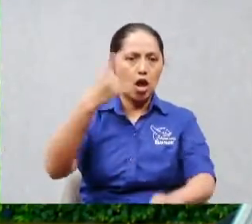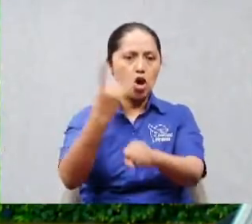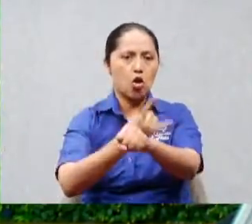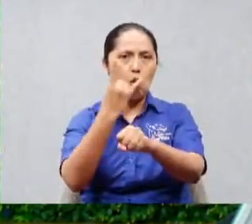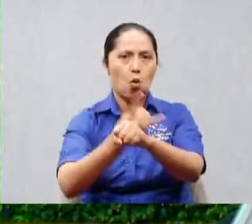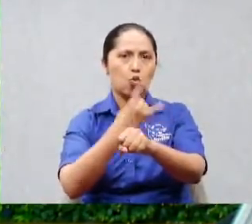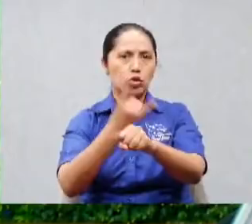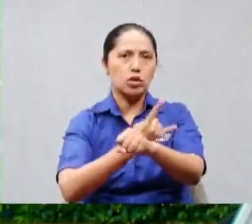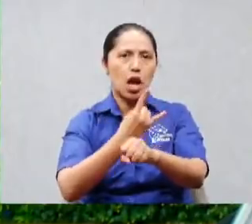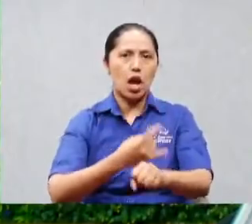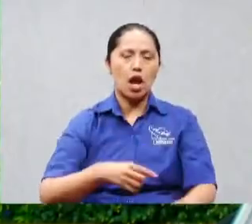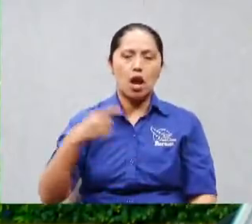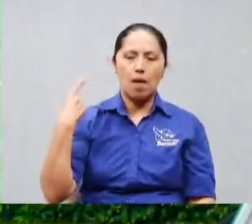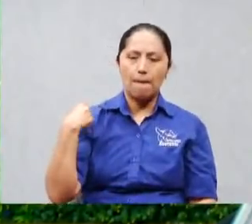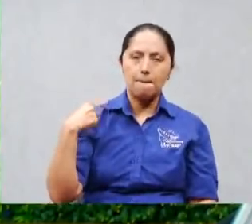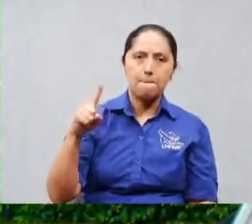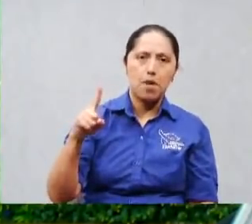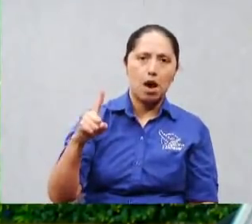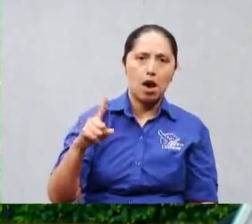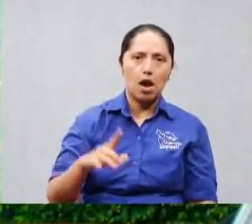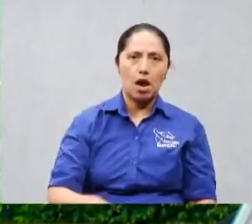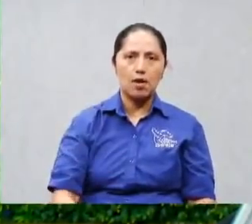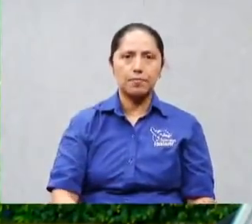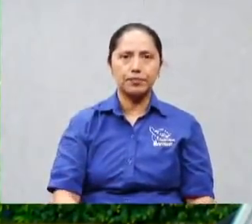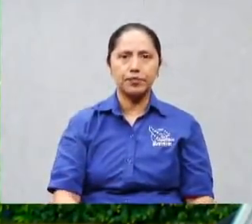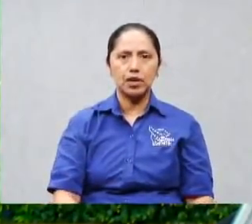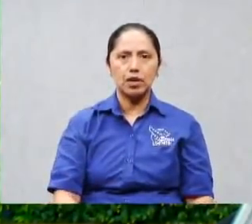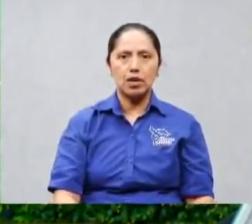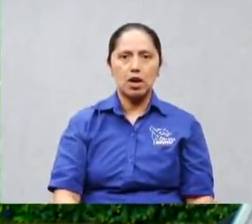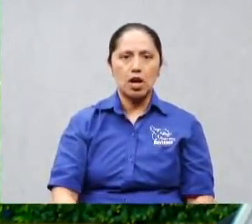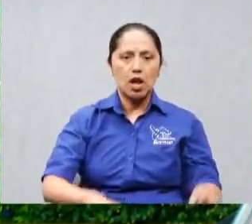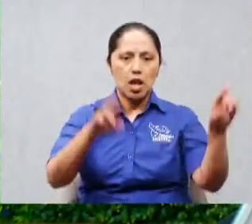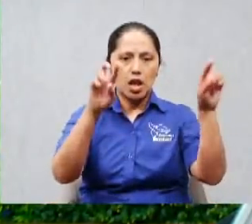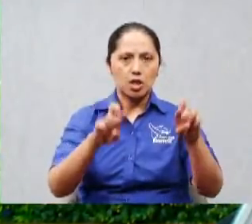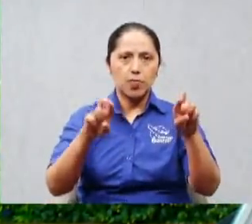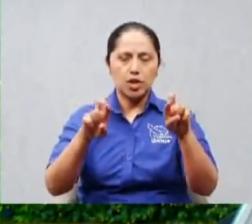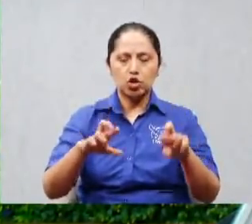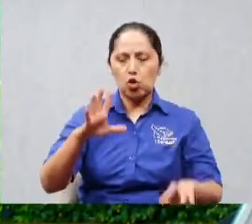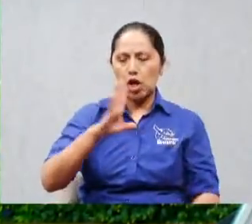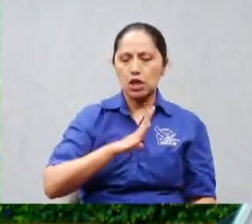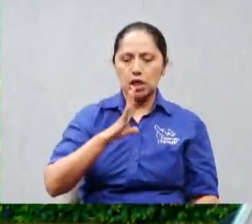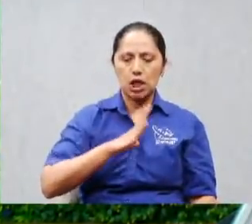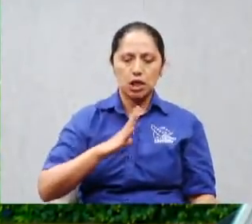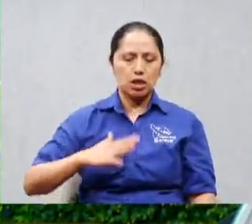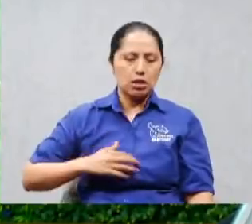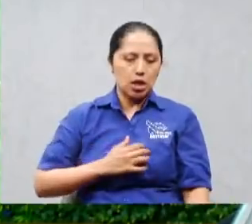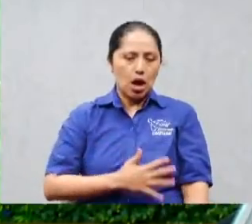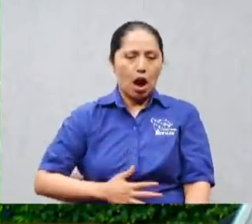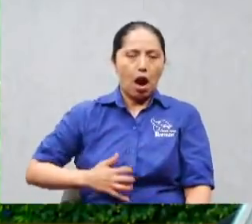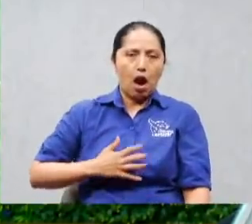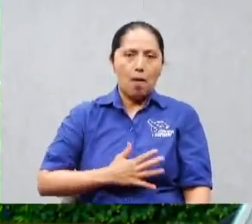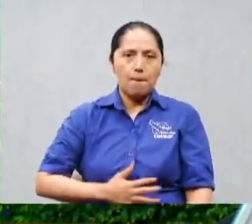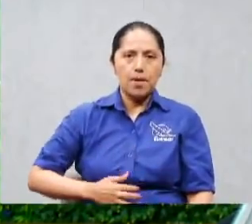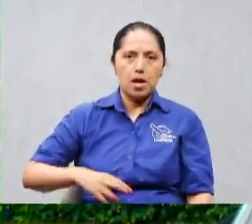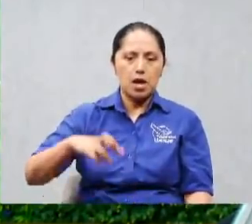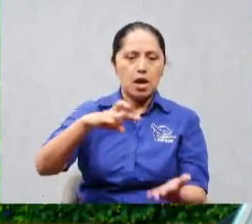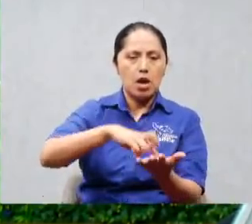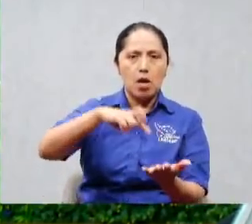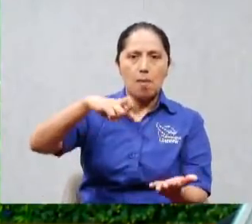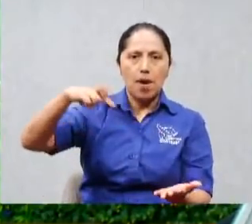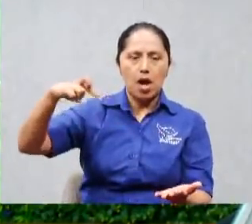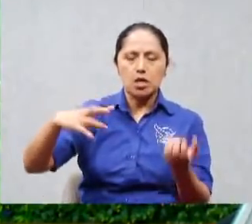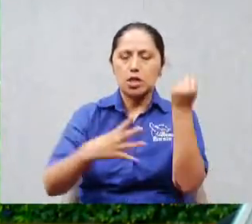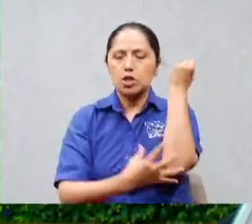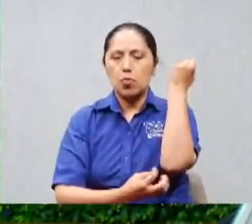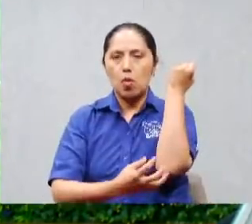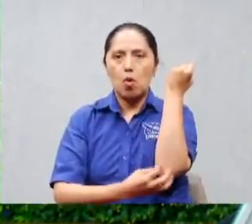incendio de Brasil? ¿por qué no se usa para aplacar el hambre en los países del tercer mundo? qué no? ¿pero la casa es tu